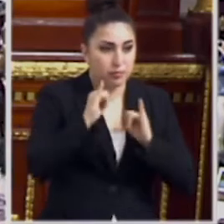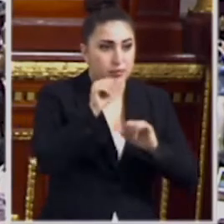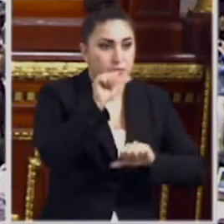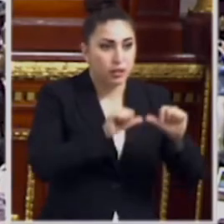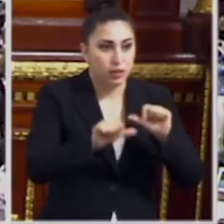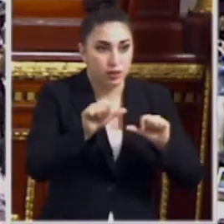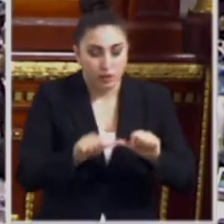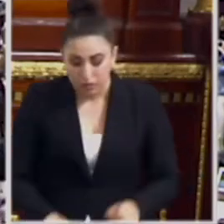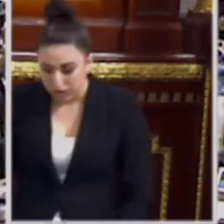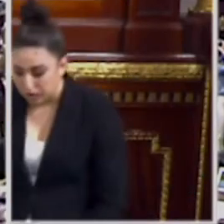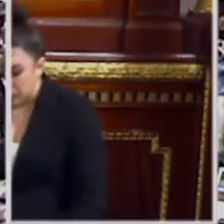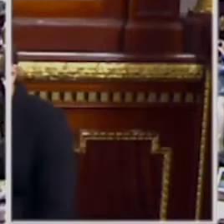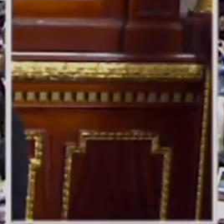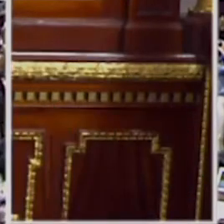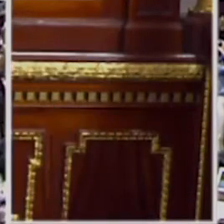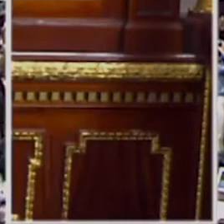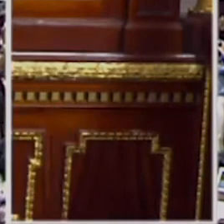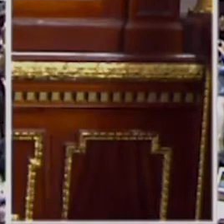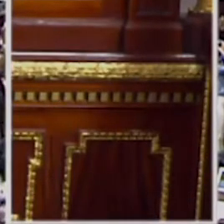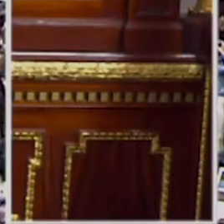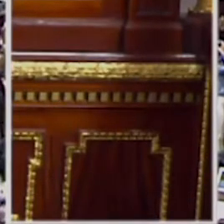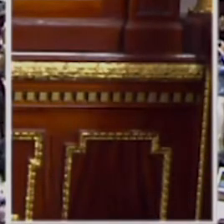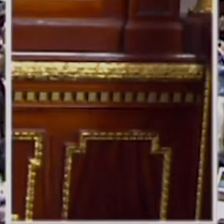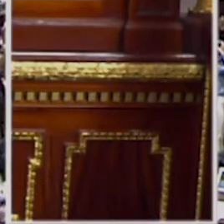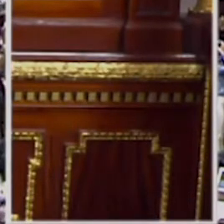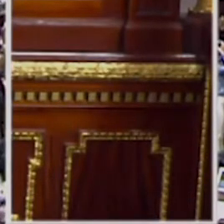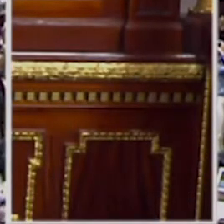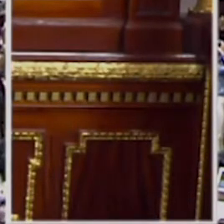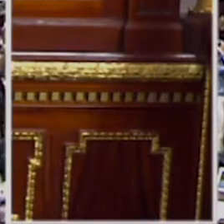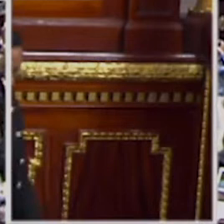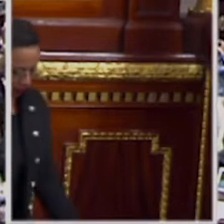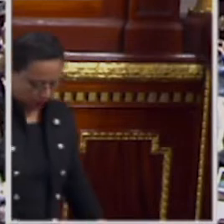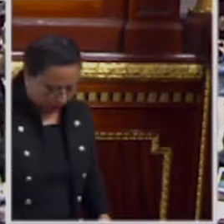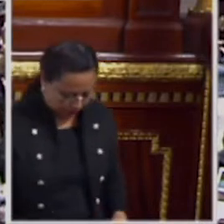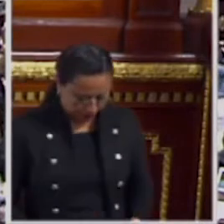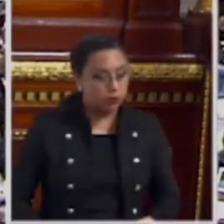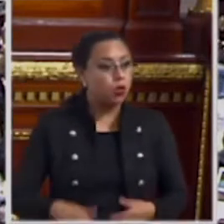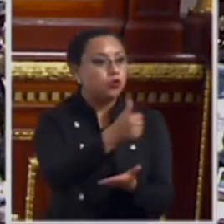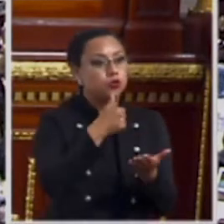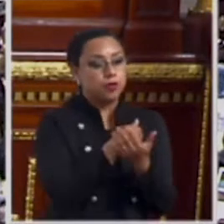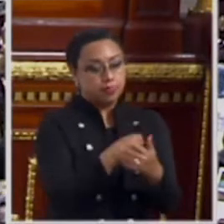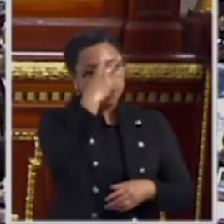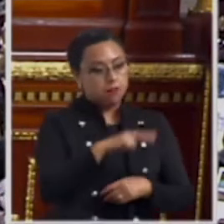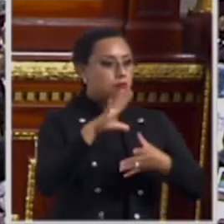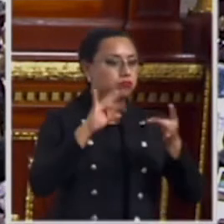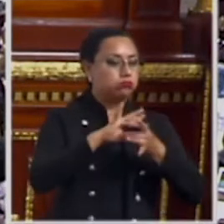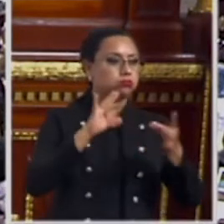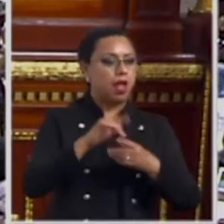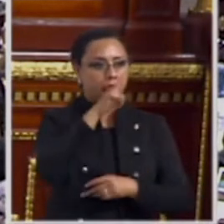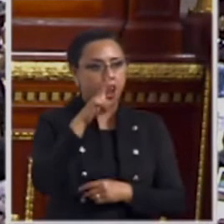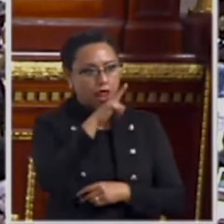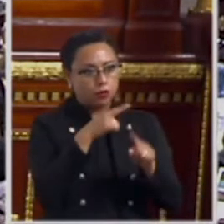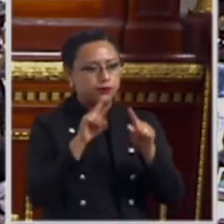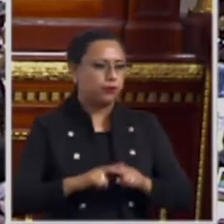En la Ciudad de México se hablan 55 de las 68 lenguas indígenas nacionales. Las de mayor presencia son